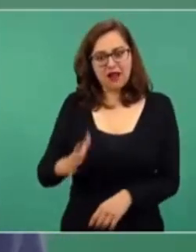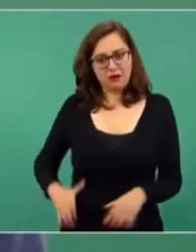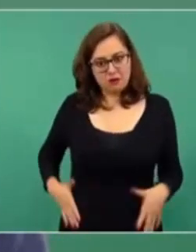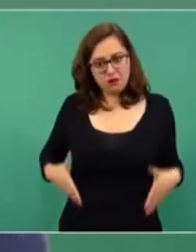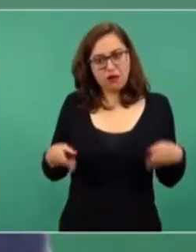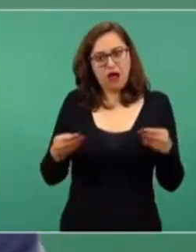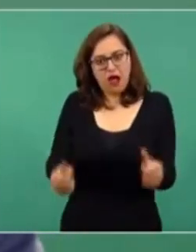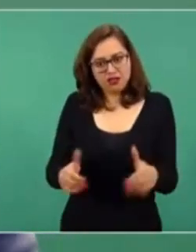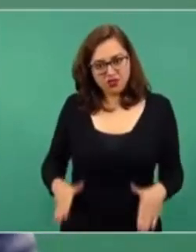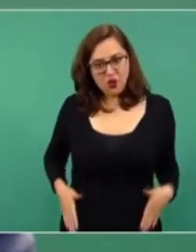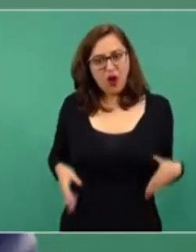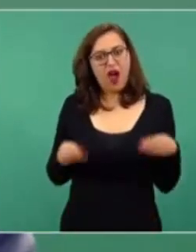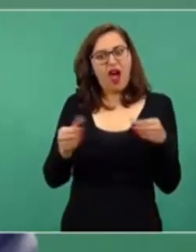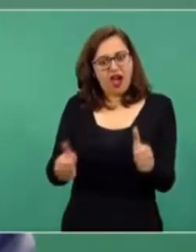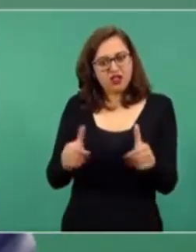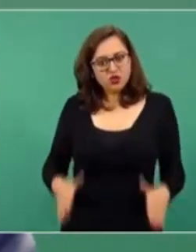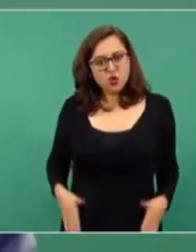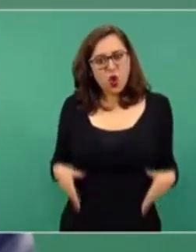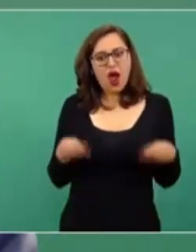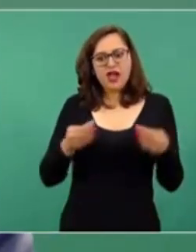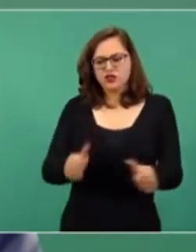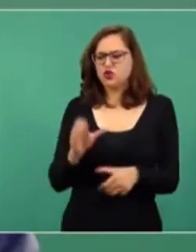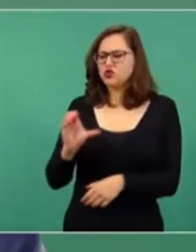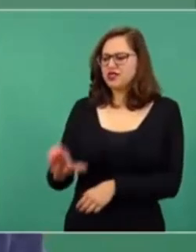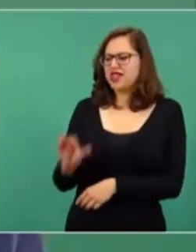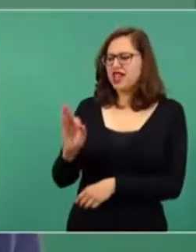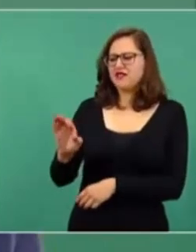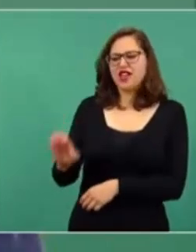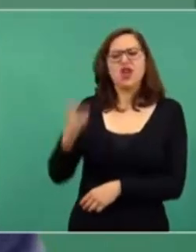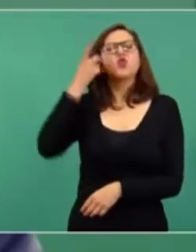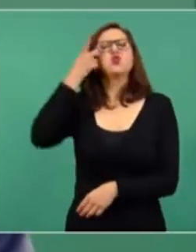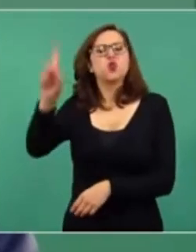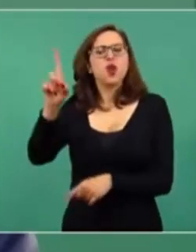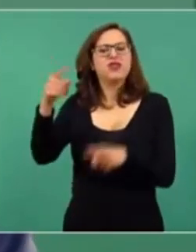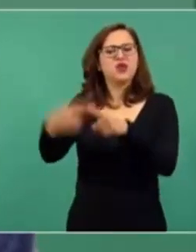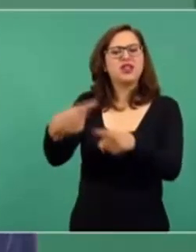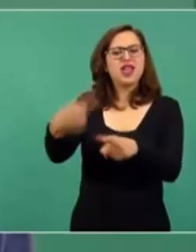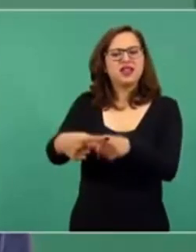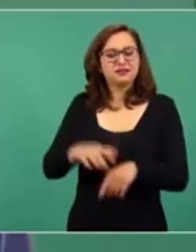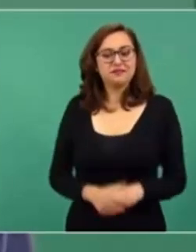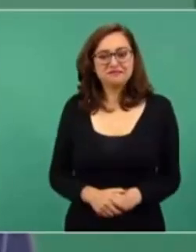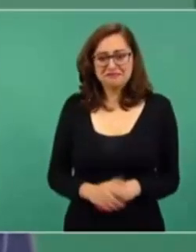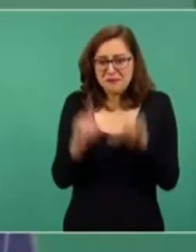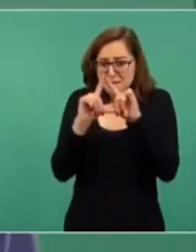Electricidad. ¿Y de quién es la Comisión Federal de Electricidad? Es del pueblo,